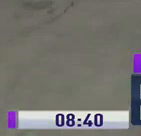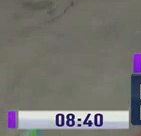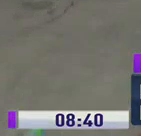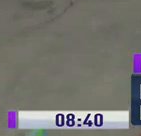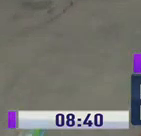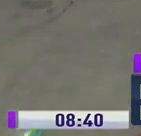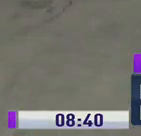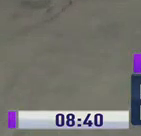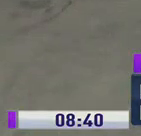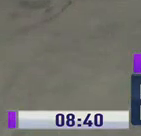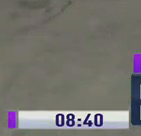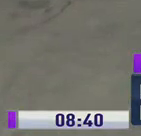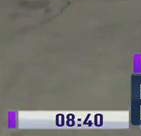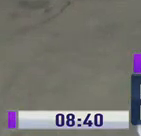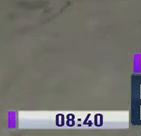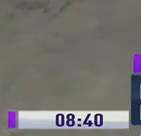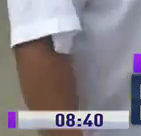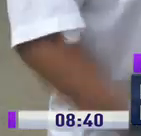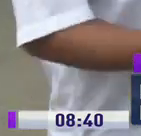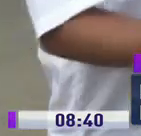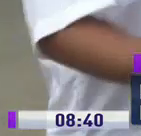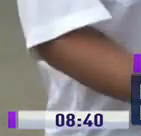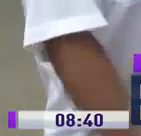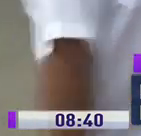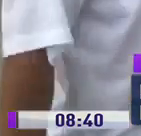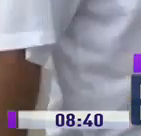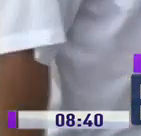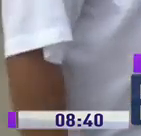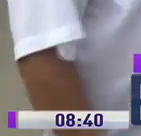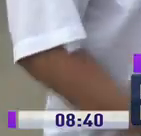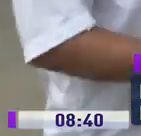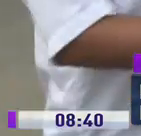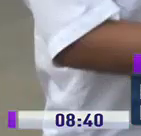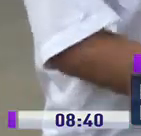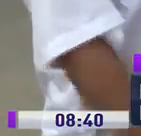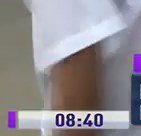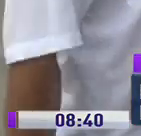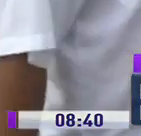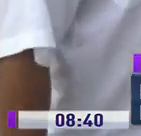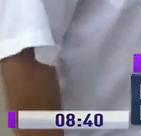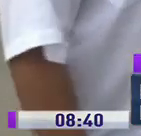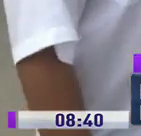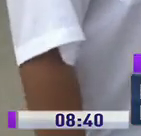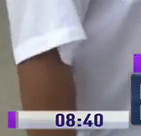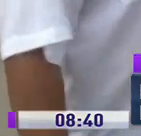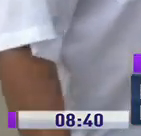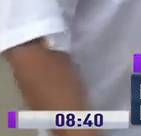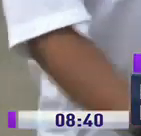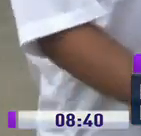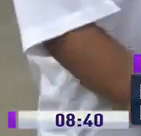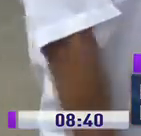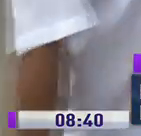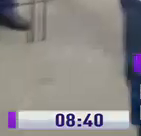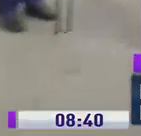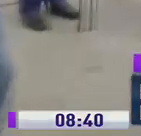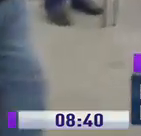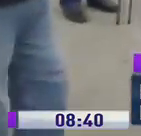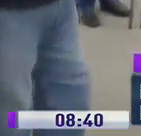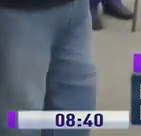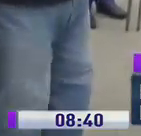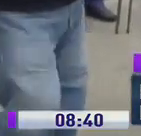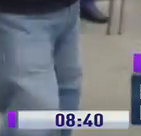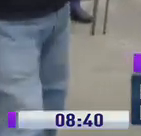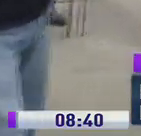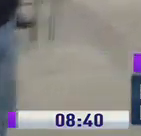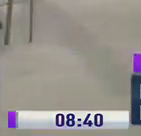para frenar el virus. Hasta el representante del Ejecutivo tuvo que aislarse y hacerse la prueba de coronavirus